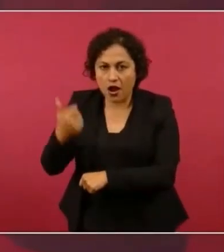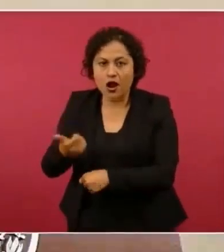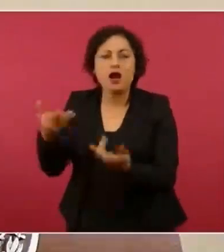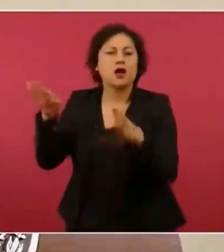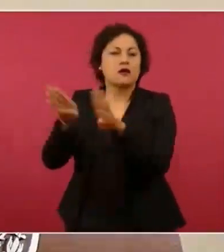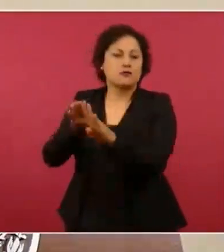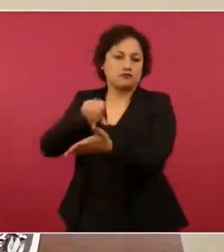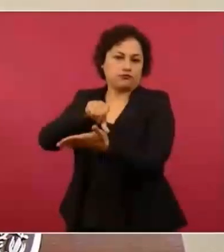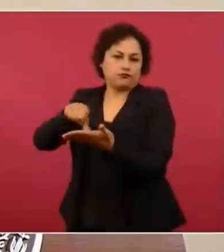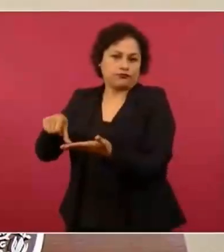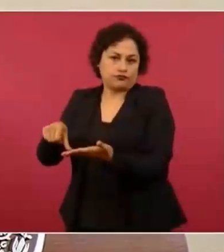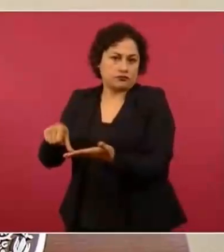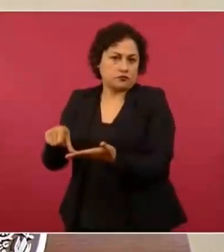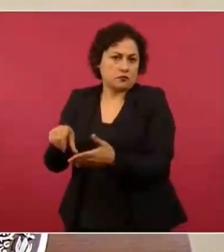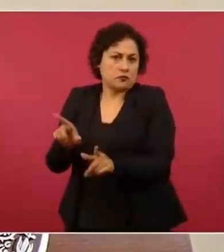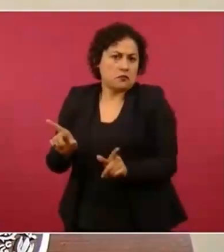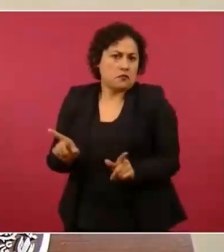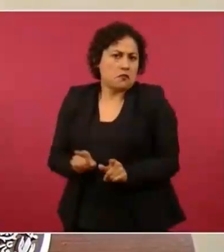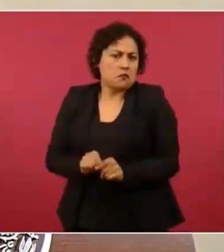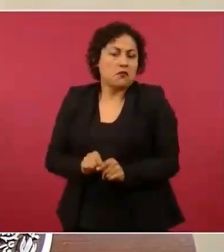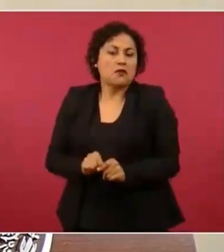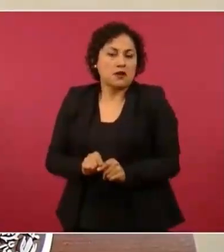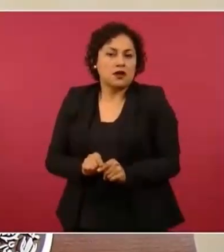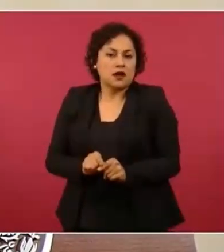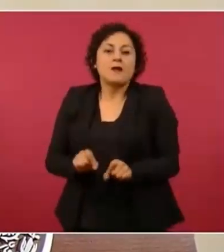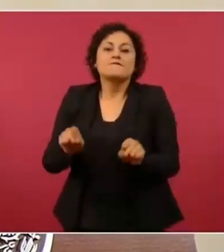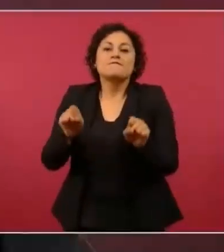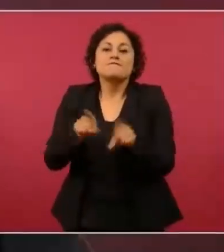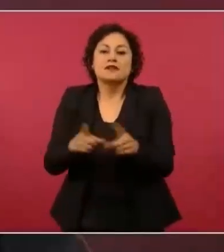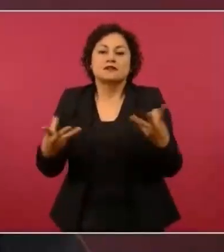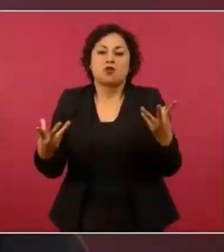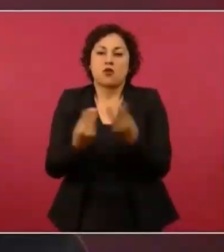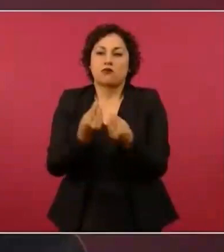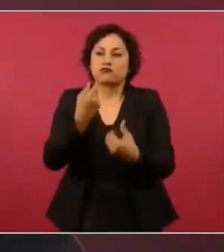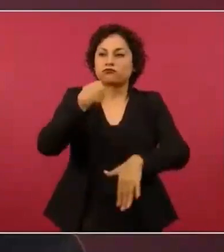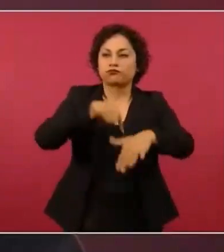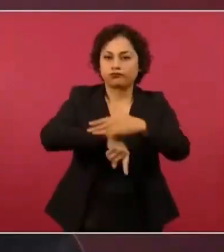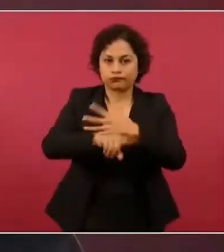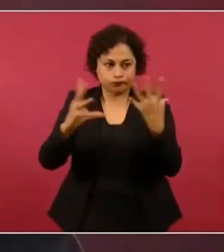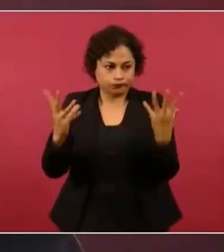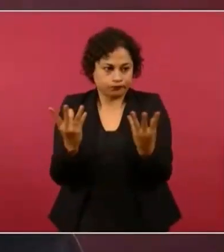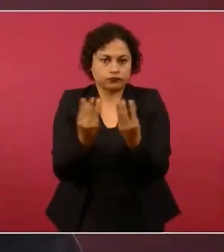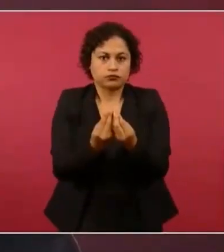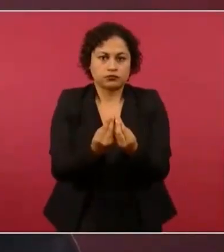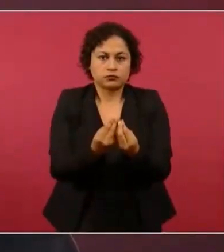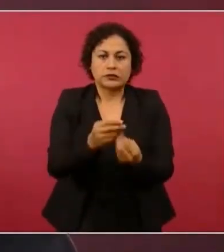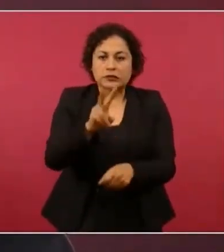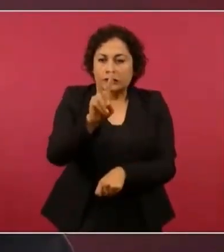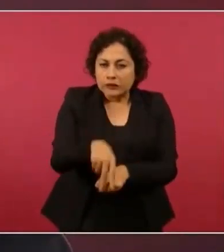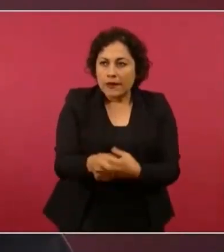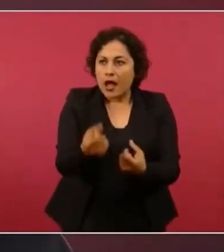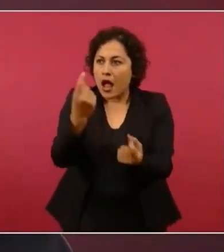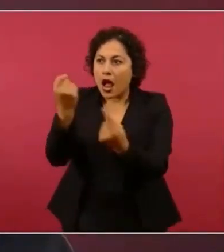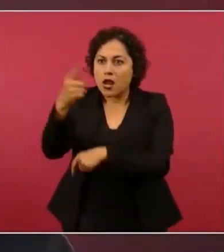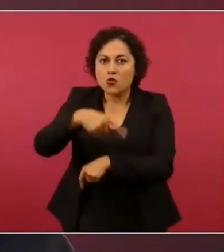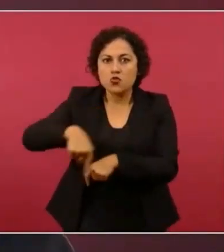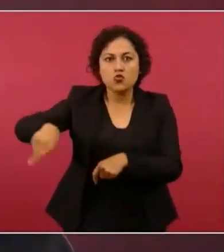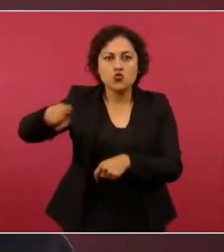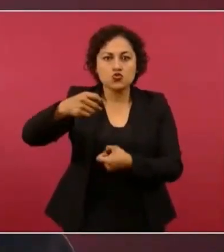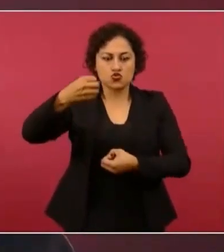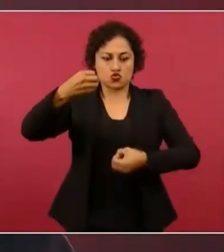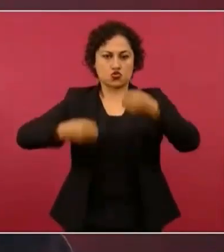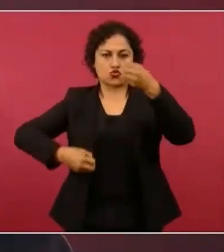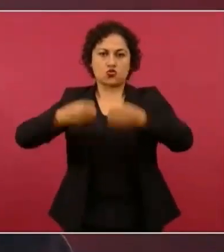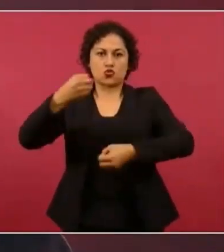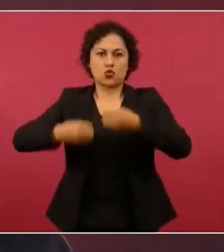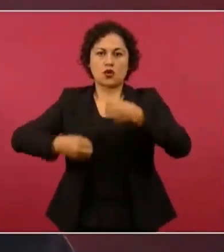la presentación de denuncias. Hay jueces que han llegado incluso a prohibir que la información de